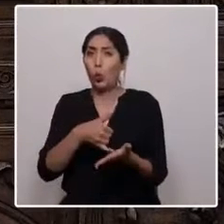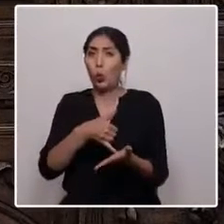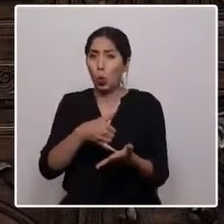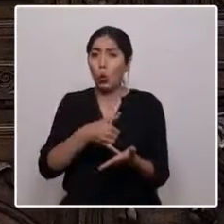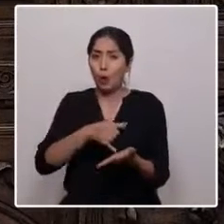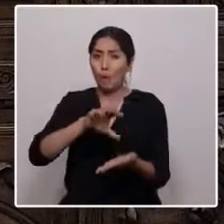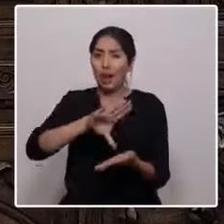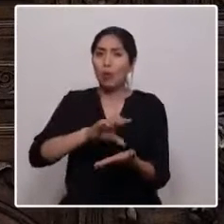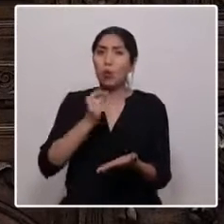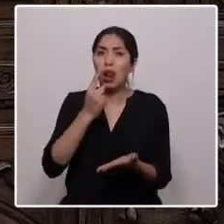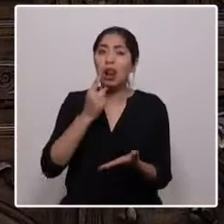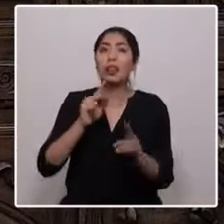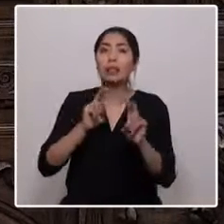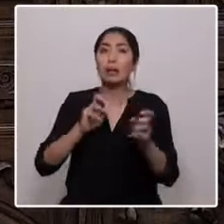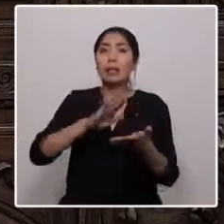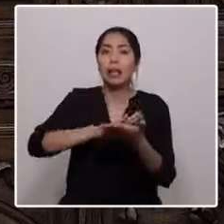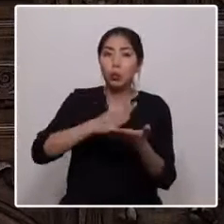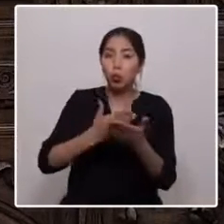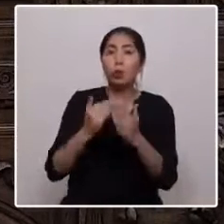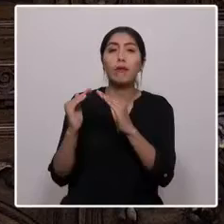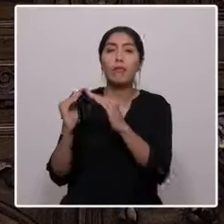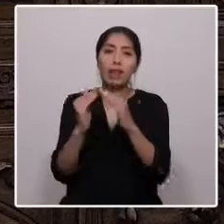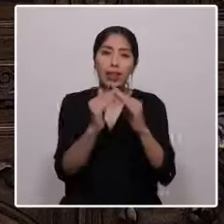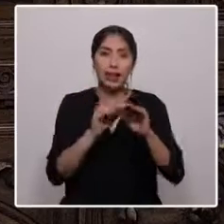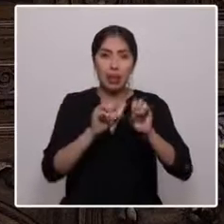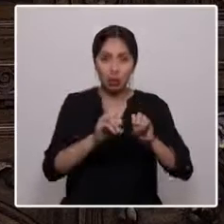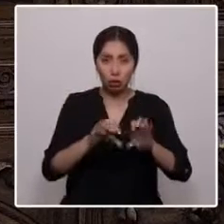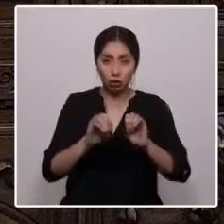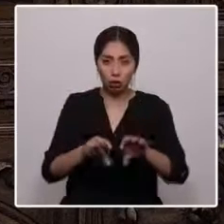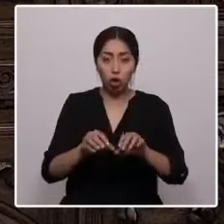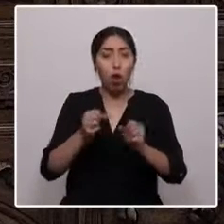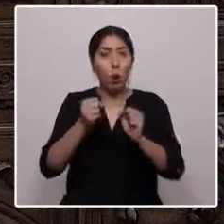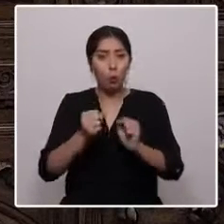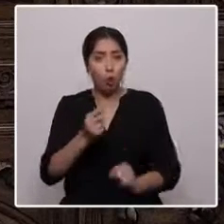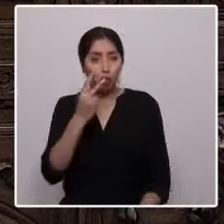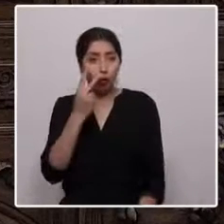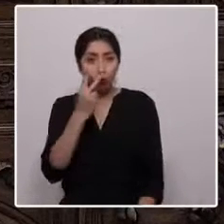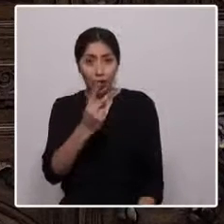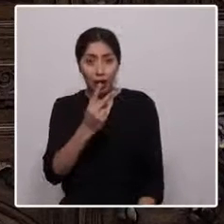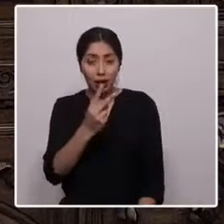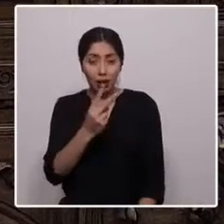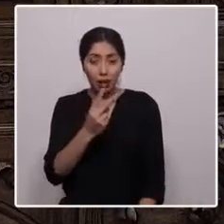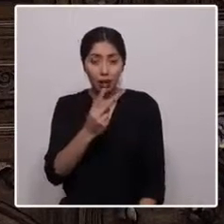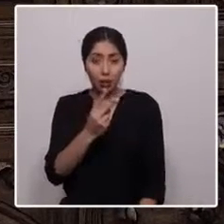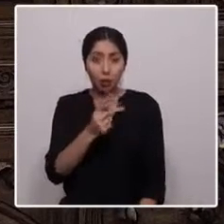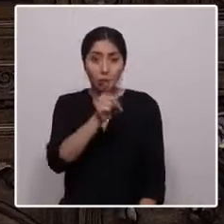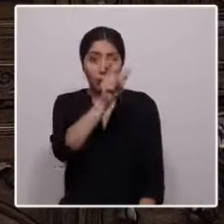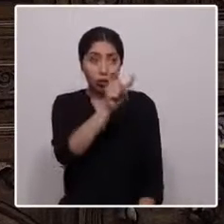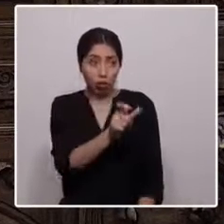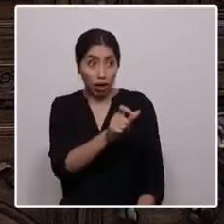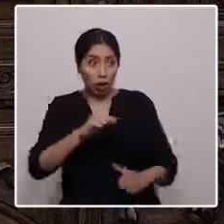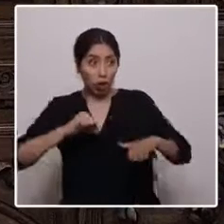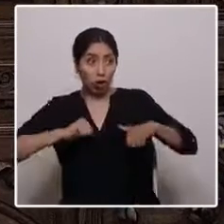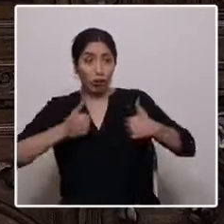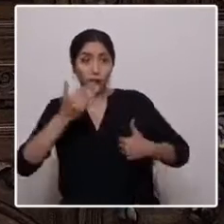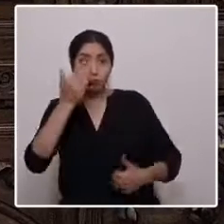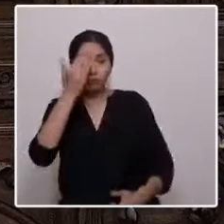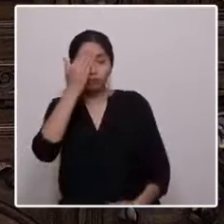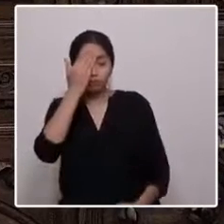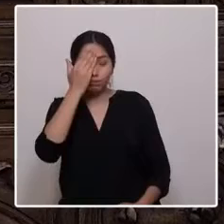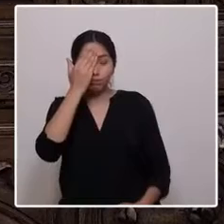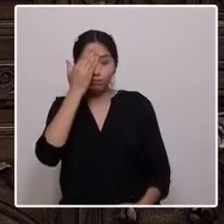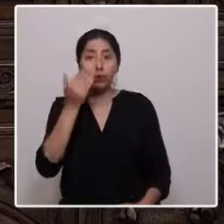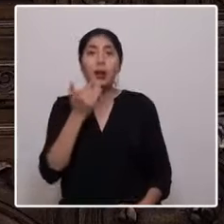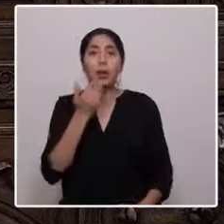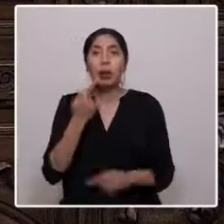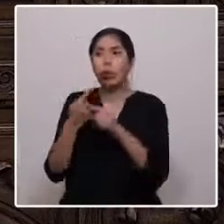vivienda y educación. Pude ver de forma directa cómo el UMA, aún siendo joven, perdió la vista, o cómo la tita murió